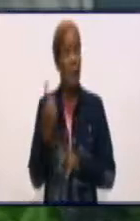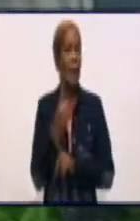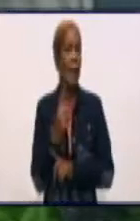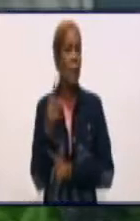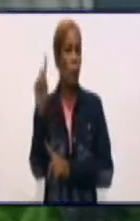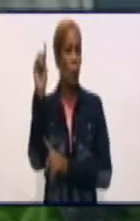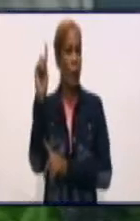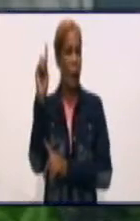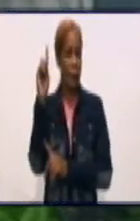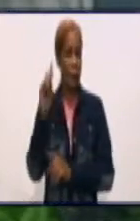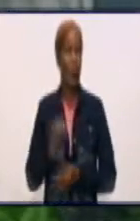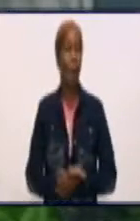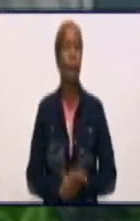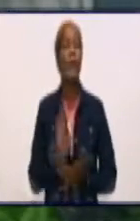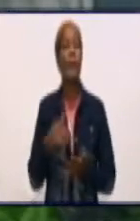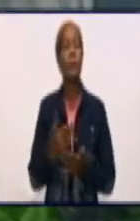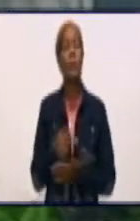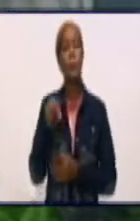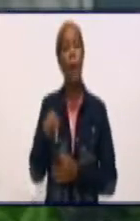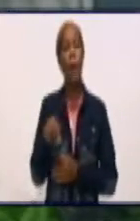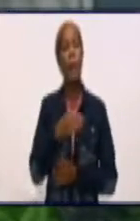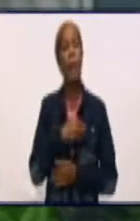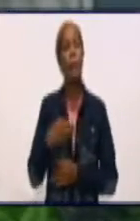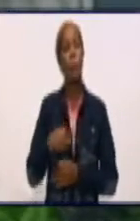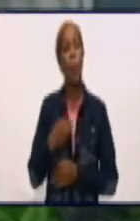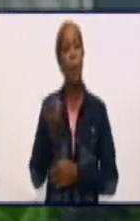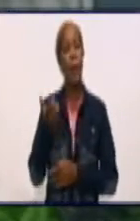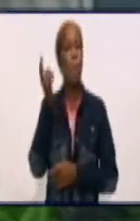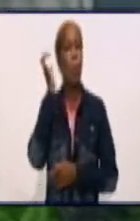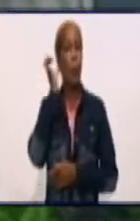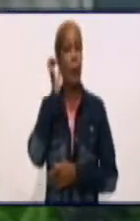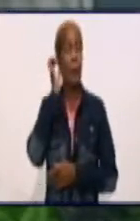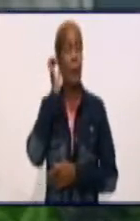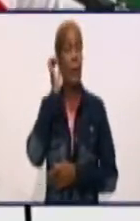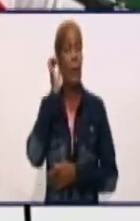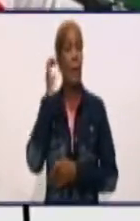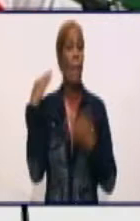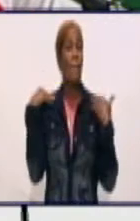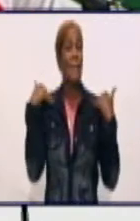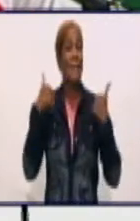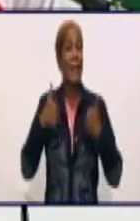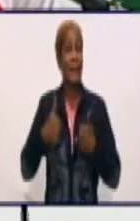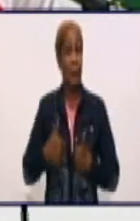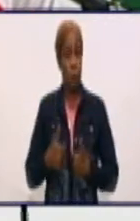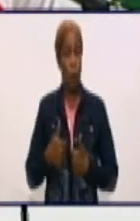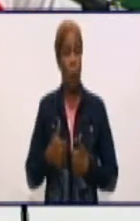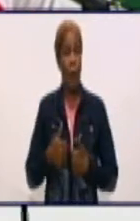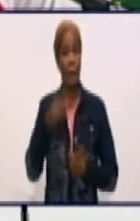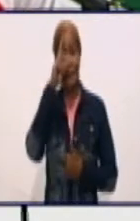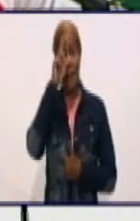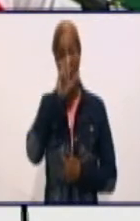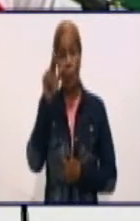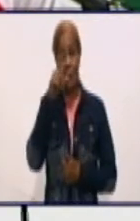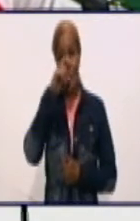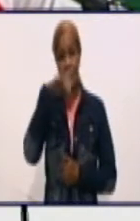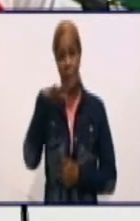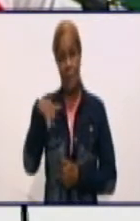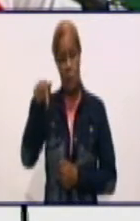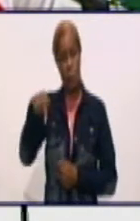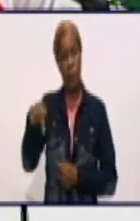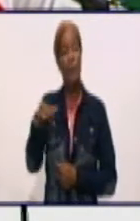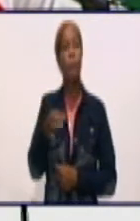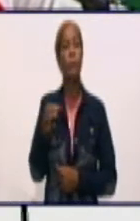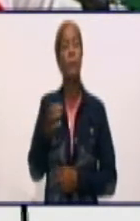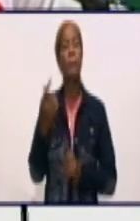En diálogo con la doctora Elisandra Rodríguez Milán, Vice-Directora del Hospital Infantil General Milanes. Ya les adelantaba que